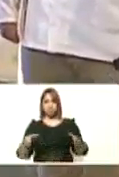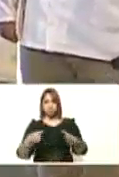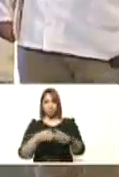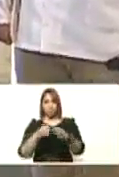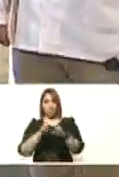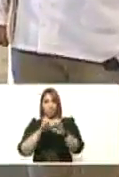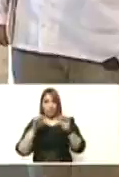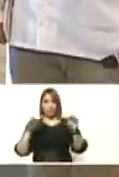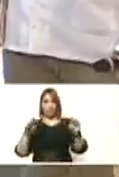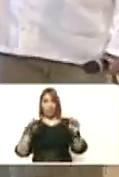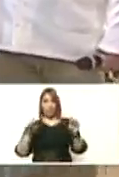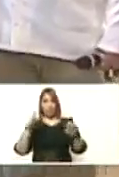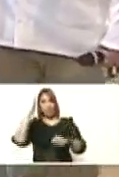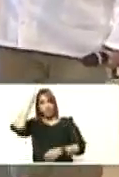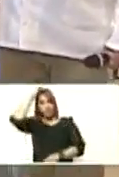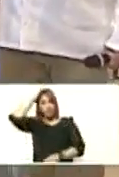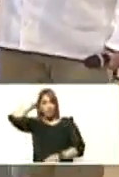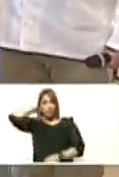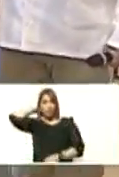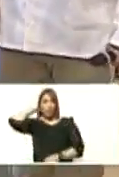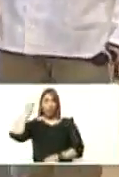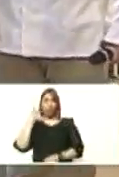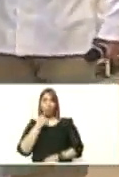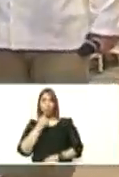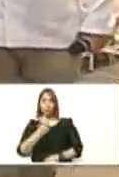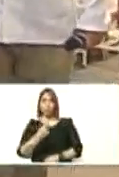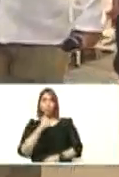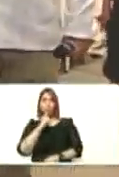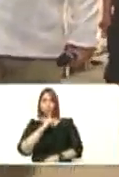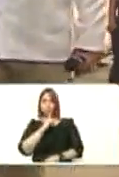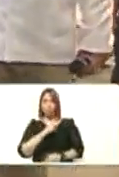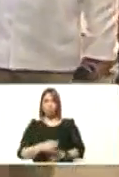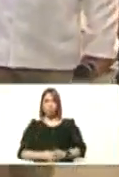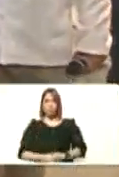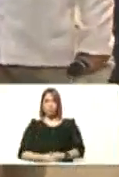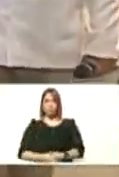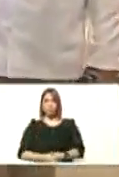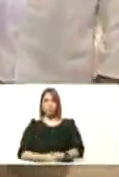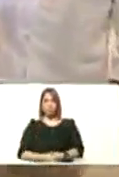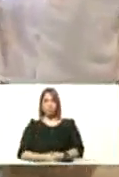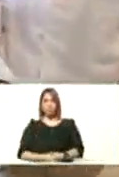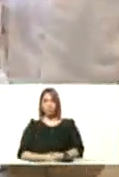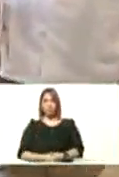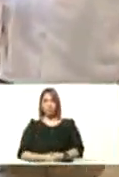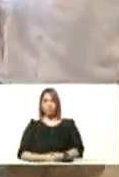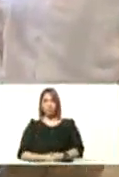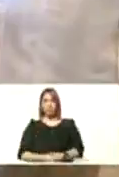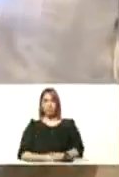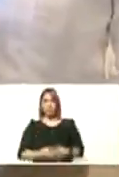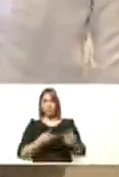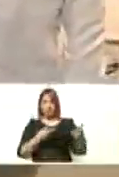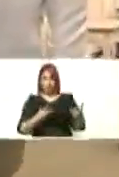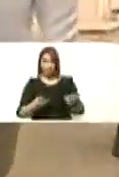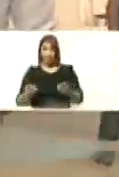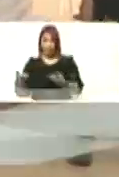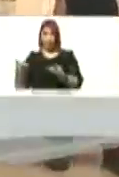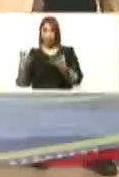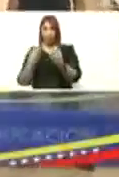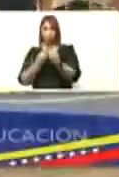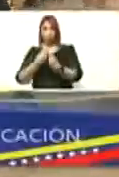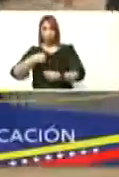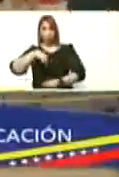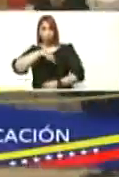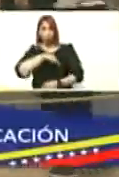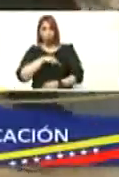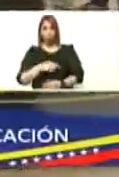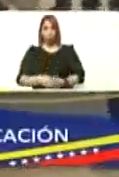generalísimo francisco de miranda y lo invito junto a nosotros ministros ministras junto a